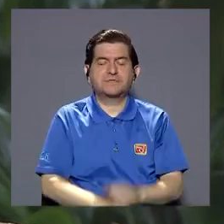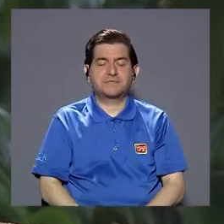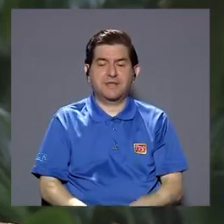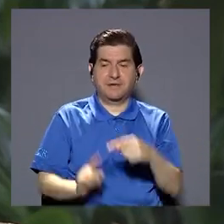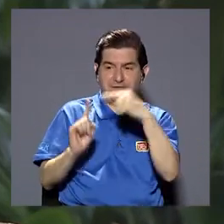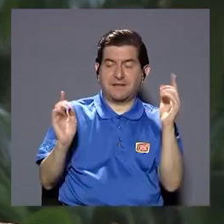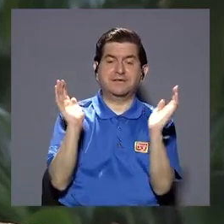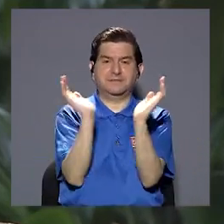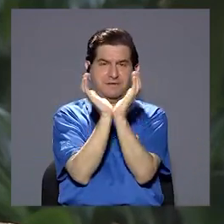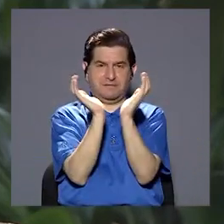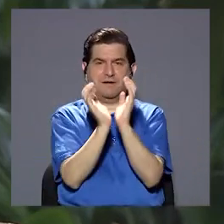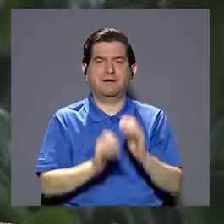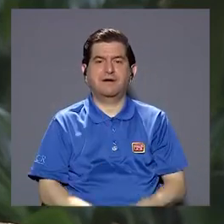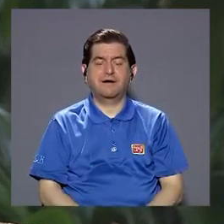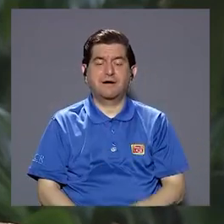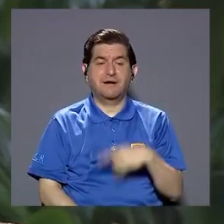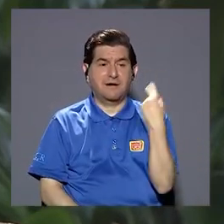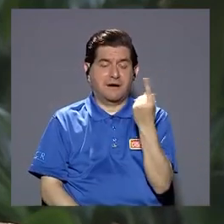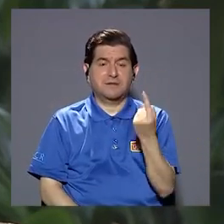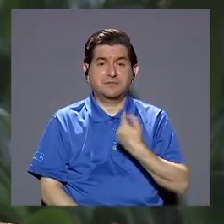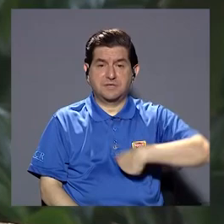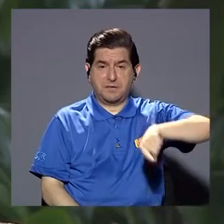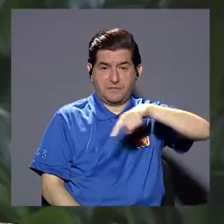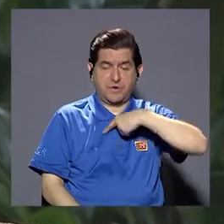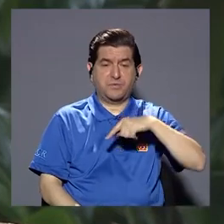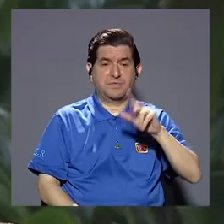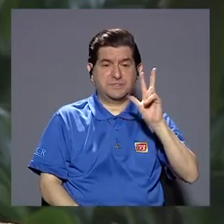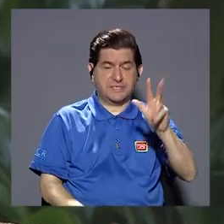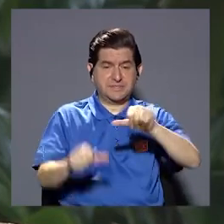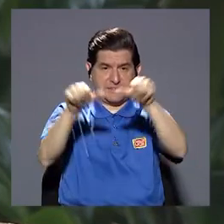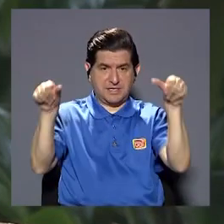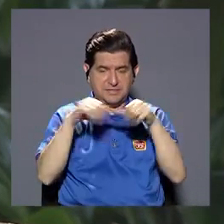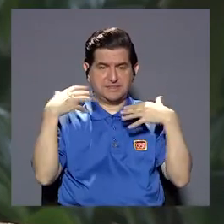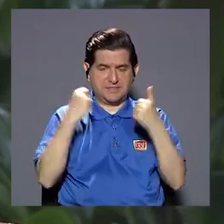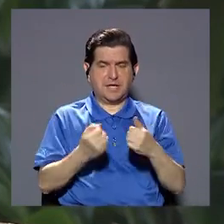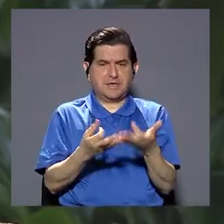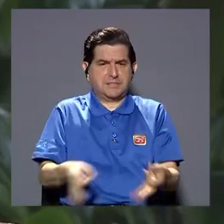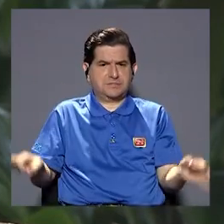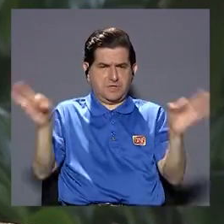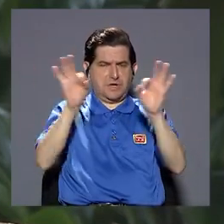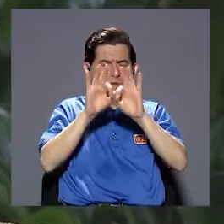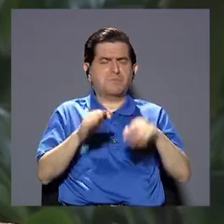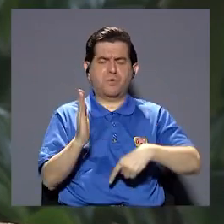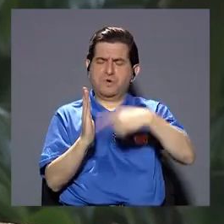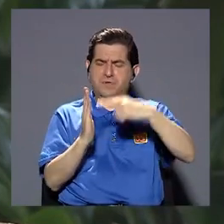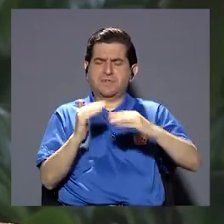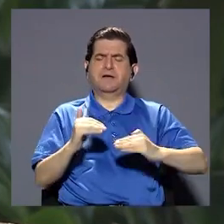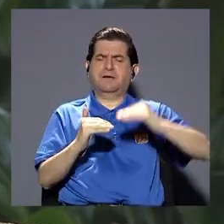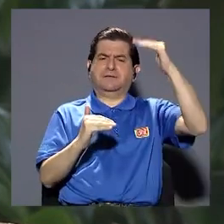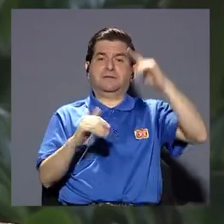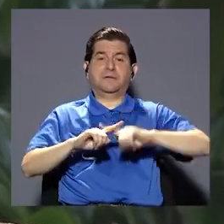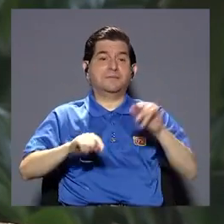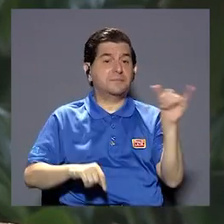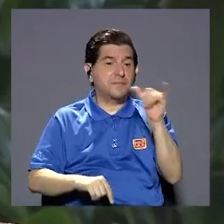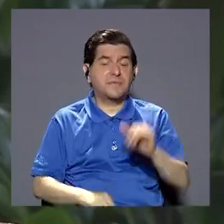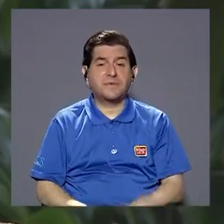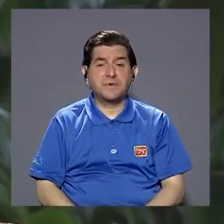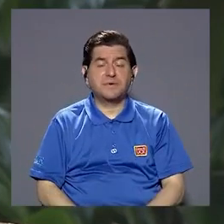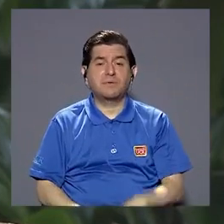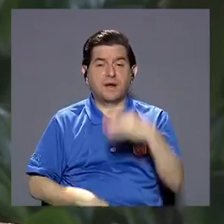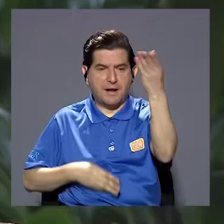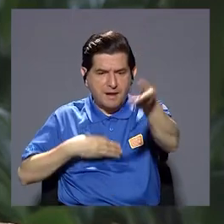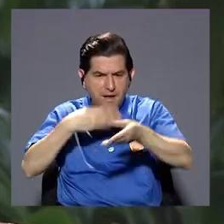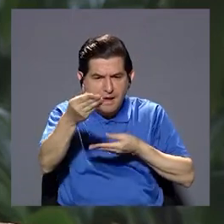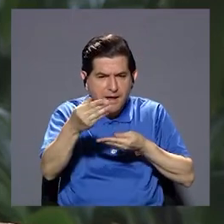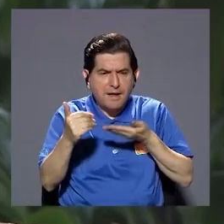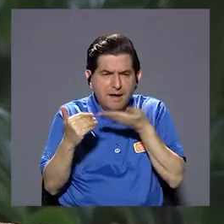ellos que podríamos dar una mejor visión también a través de las evaluaciones que a nosotros nos realiza la caja verdad donde pues siempre nos